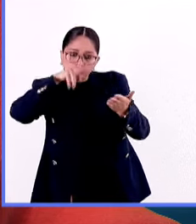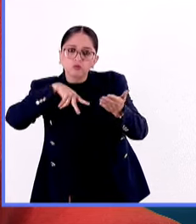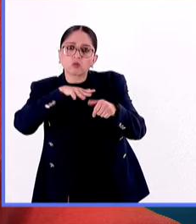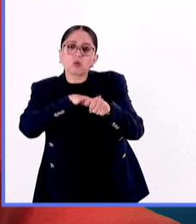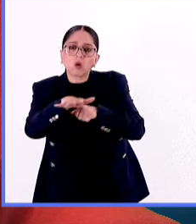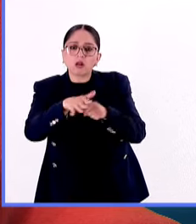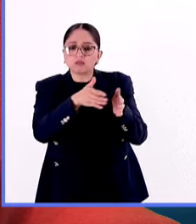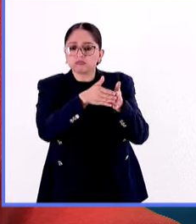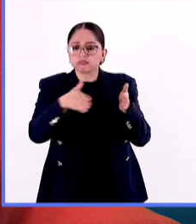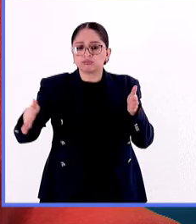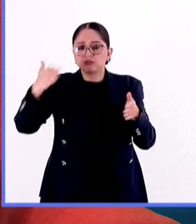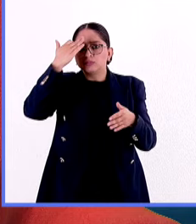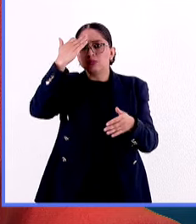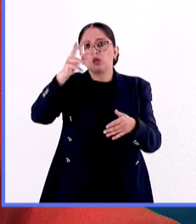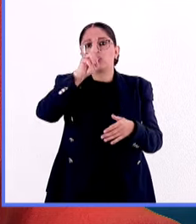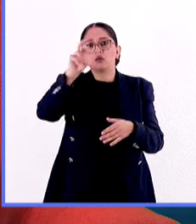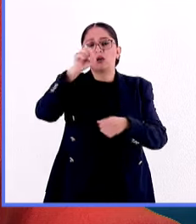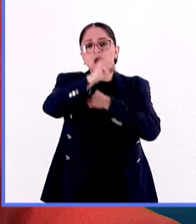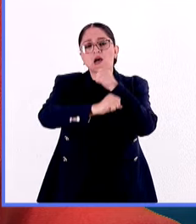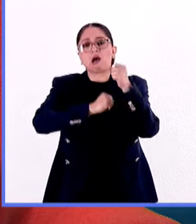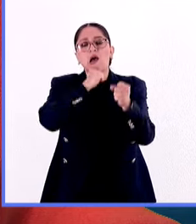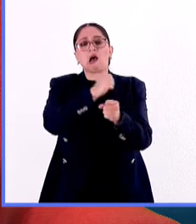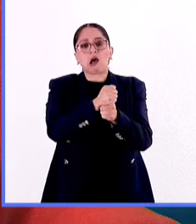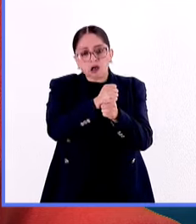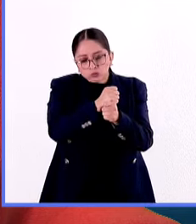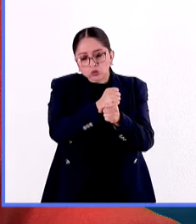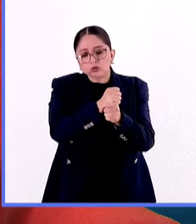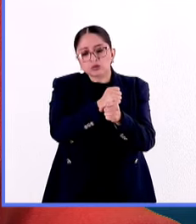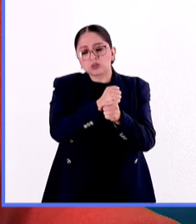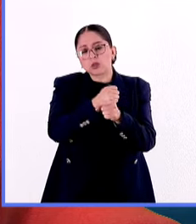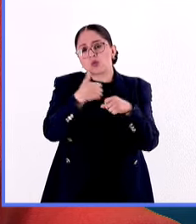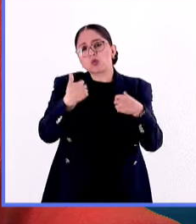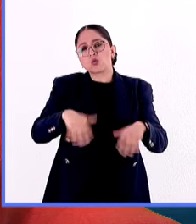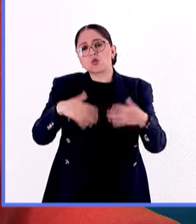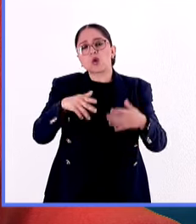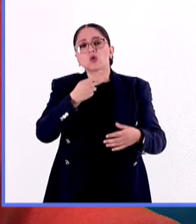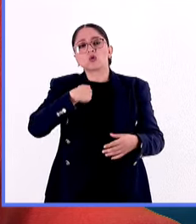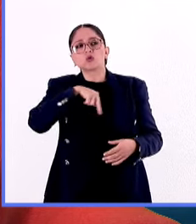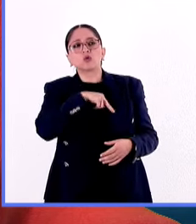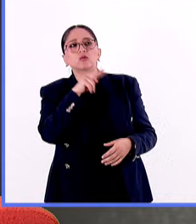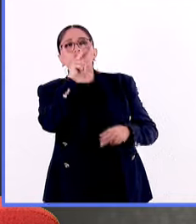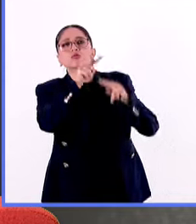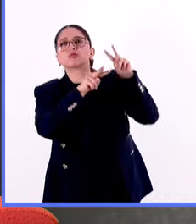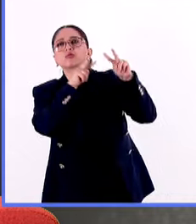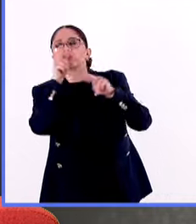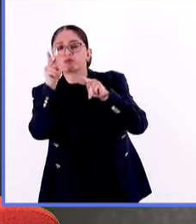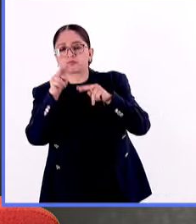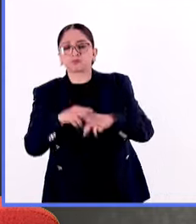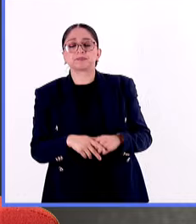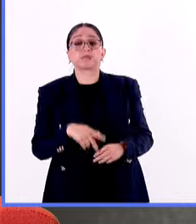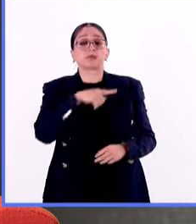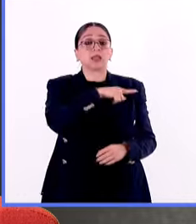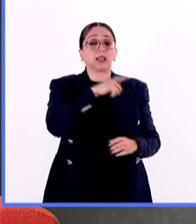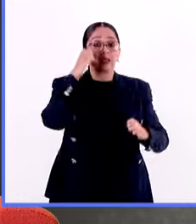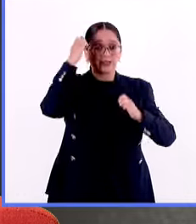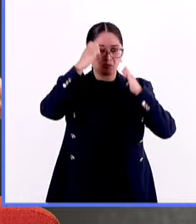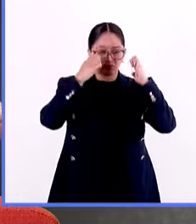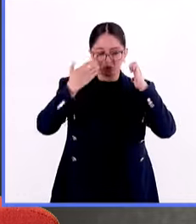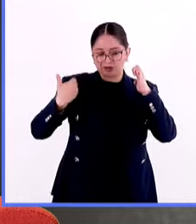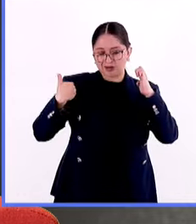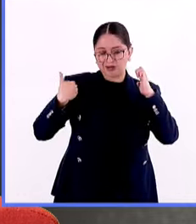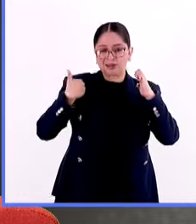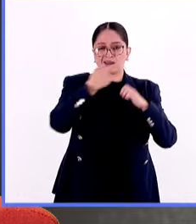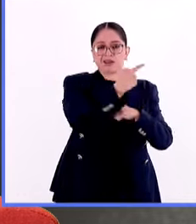hablando de 200 años de historia y que podemos sorprendernos de lo que podemos ver en la muestra. Claro, es una exposición temporal, como te comentaba, que